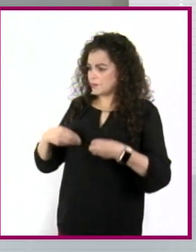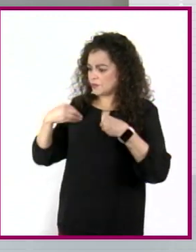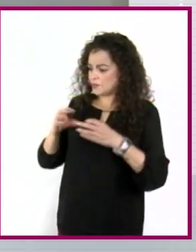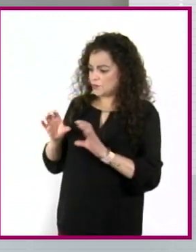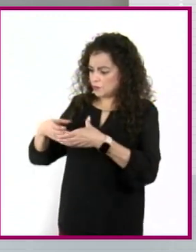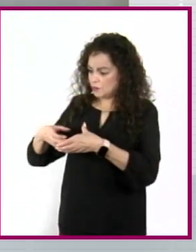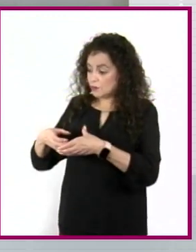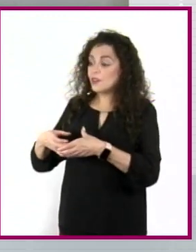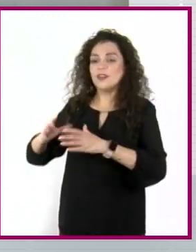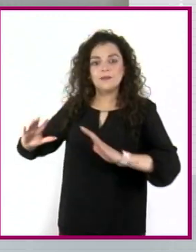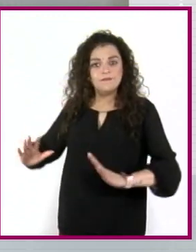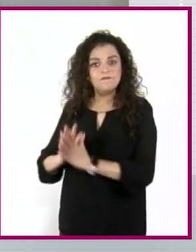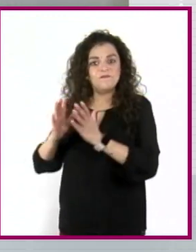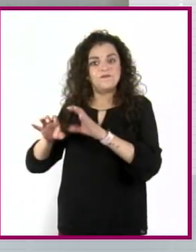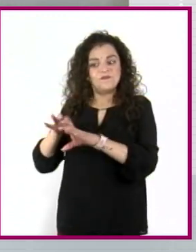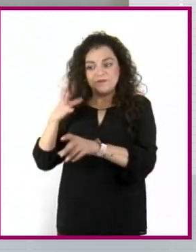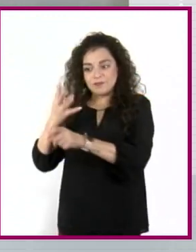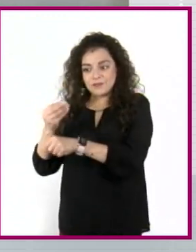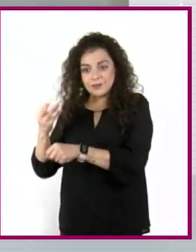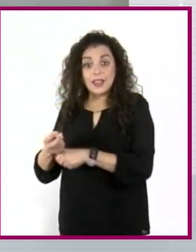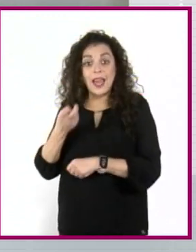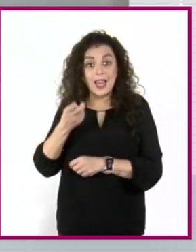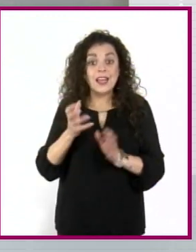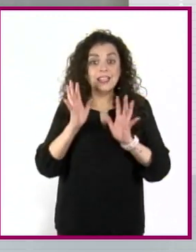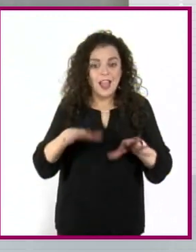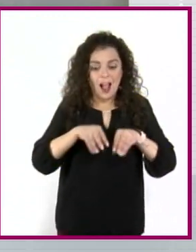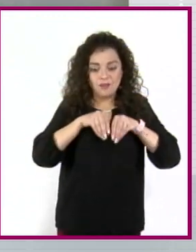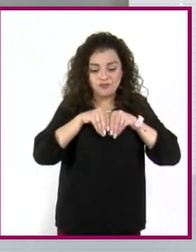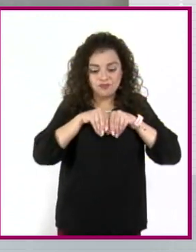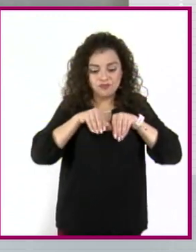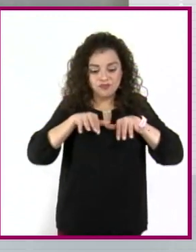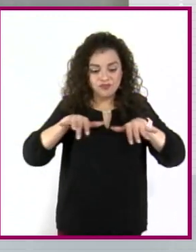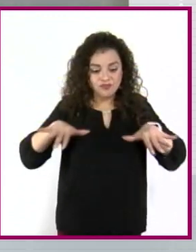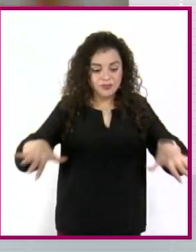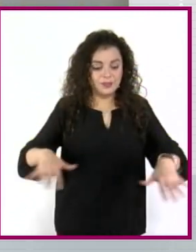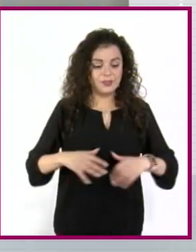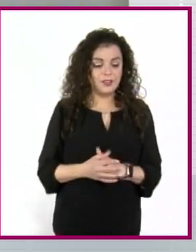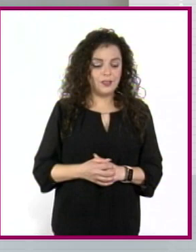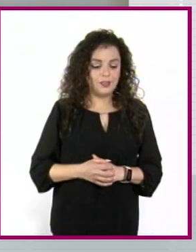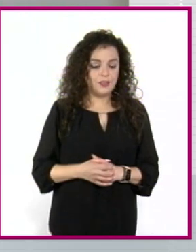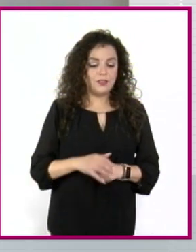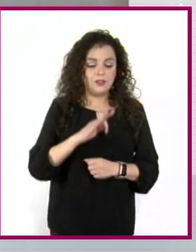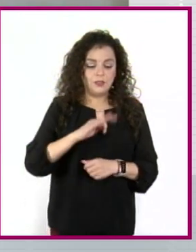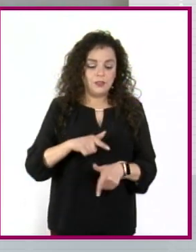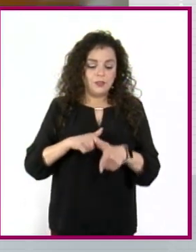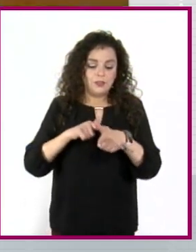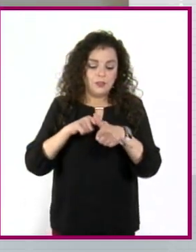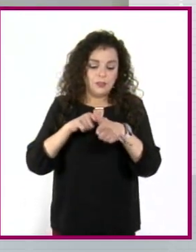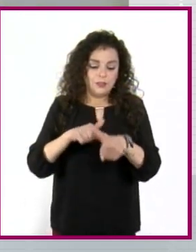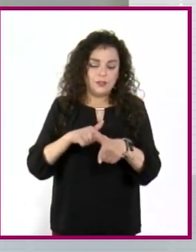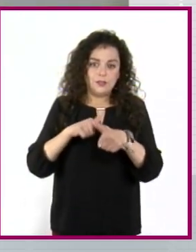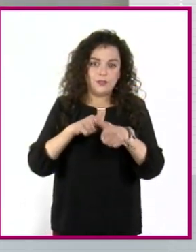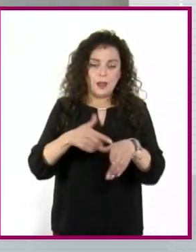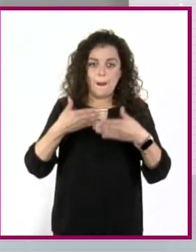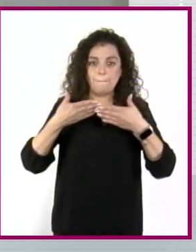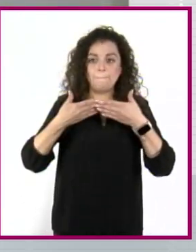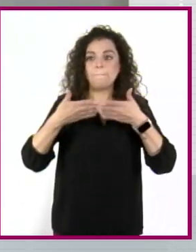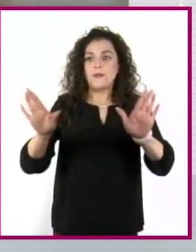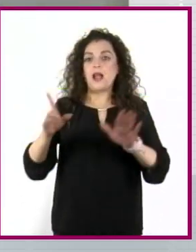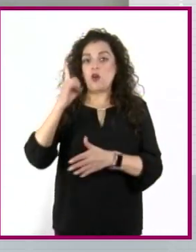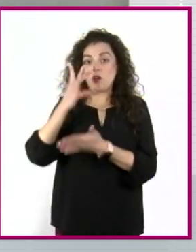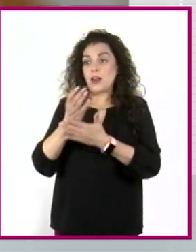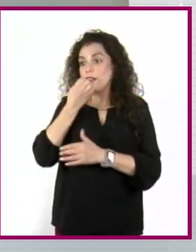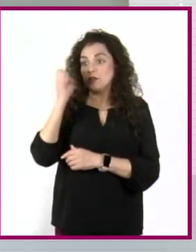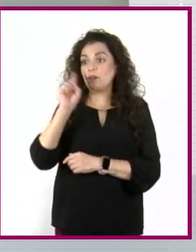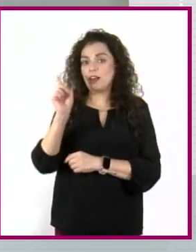movimiento, y hay una trascendencia, ¿no? se trasciende el espacio escolar y se va a